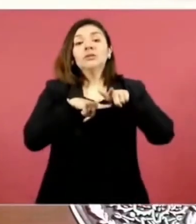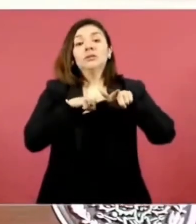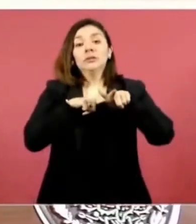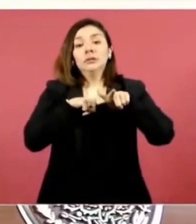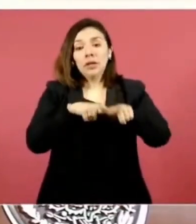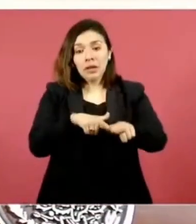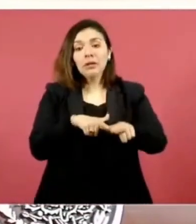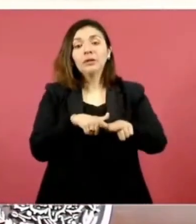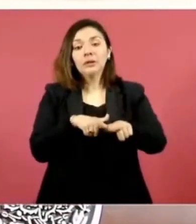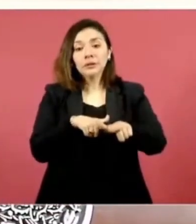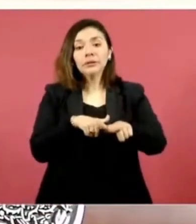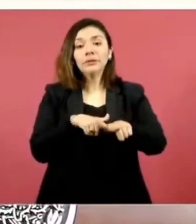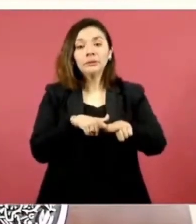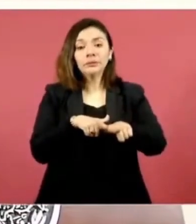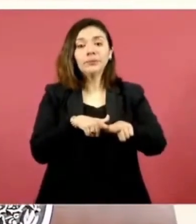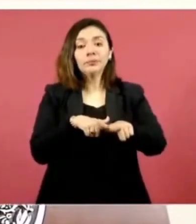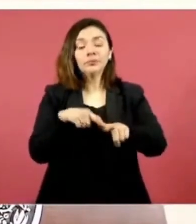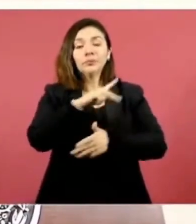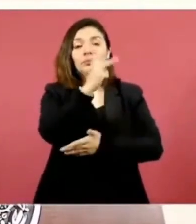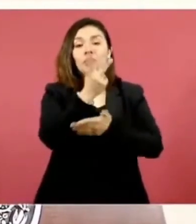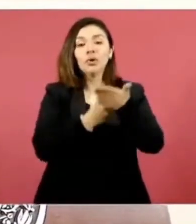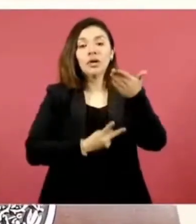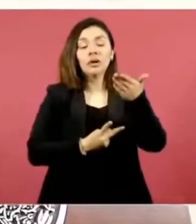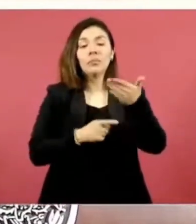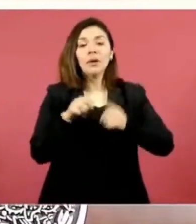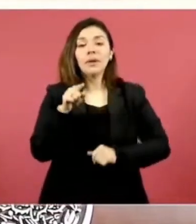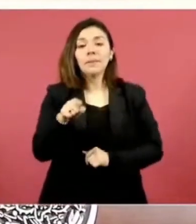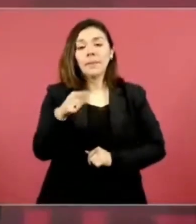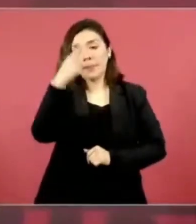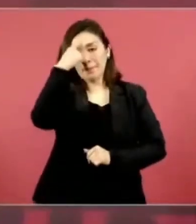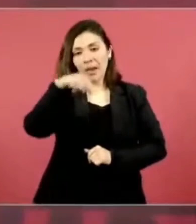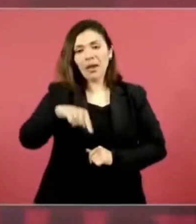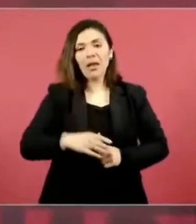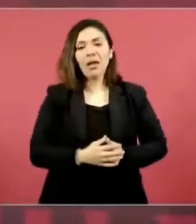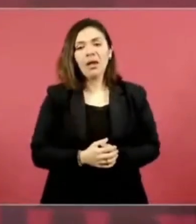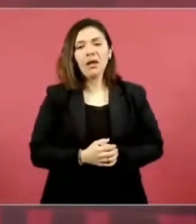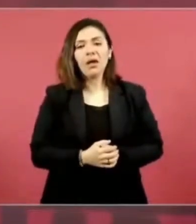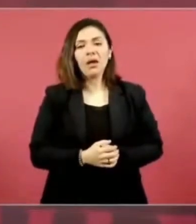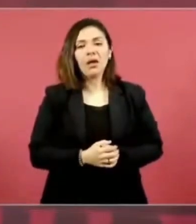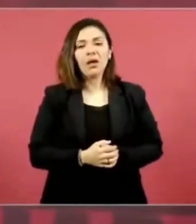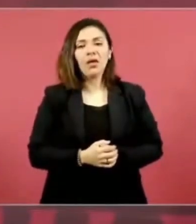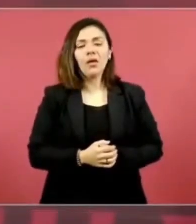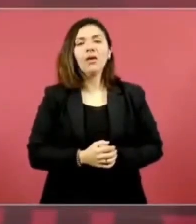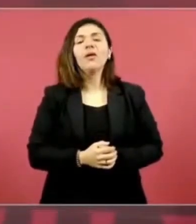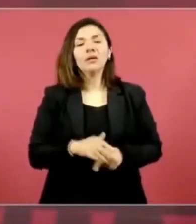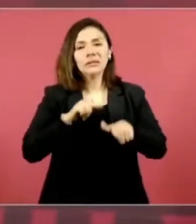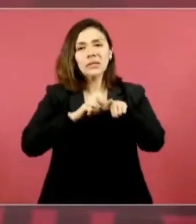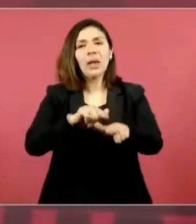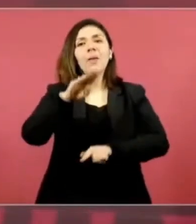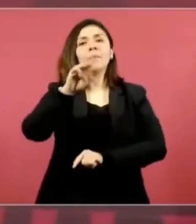programa de dar becas